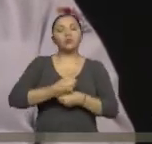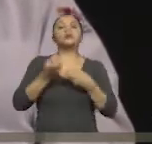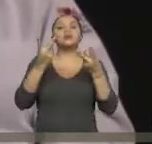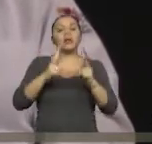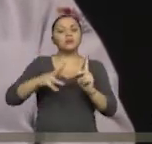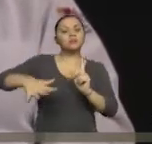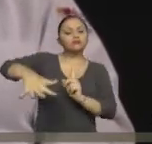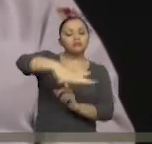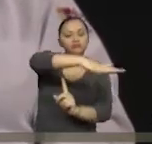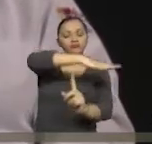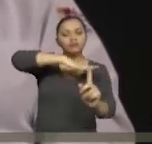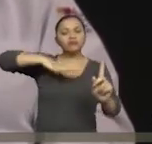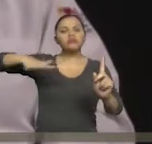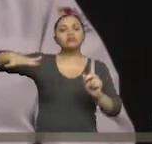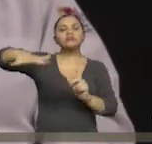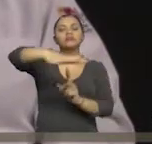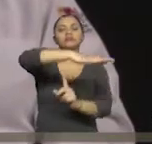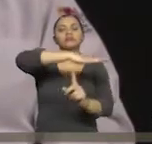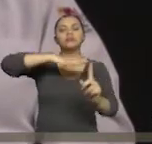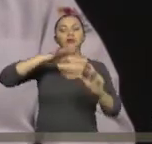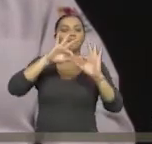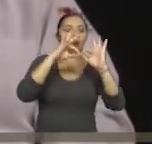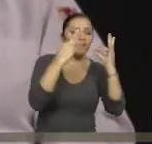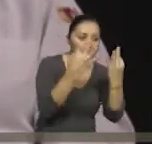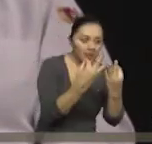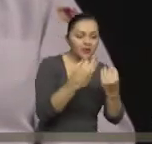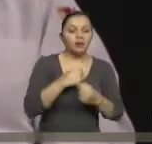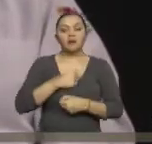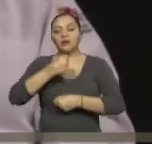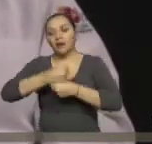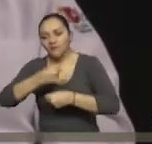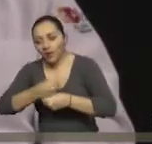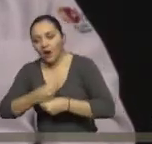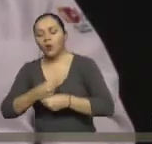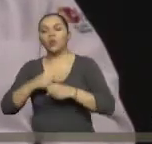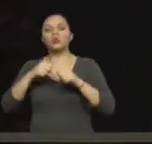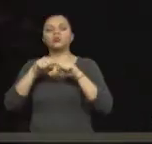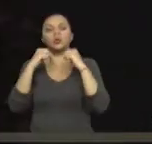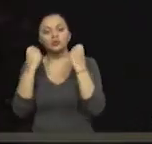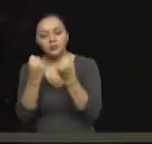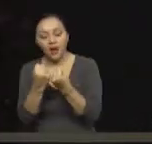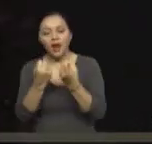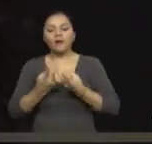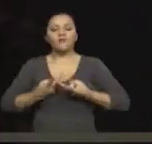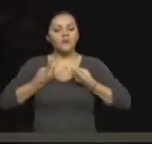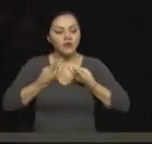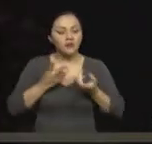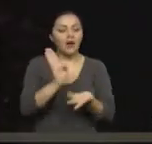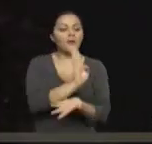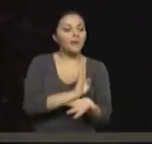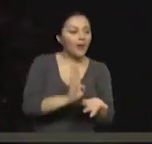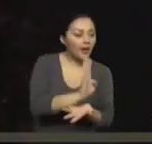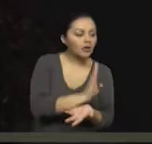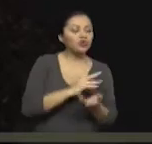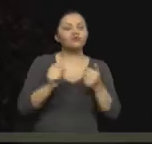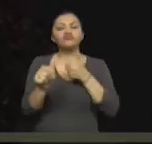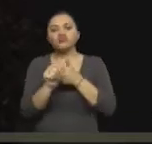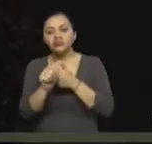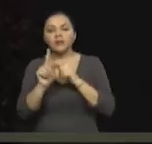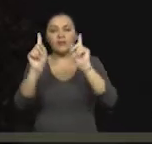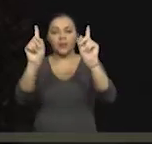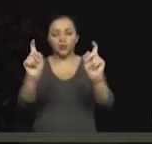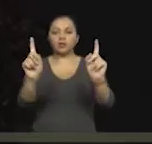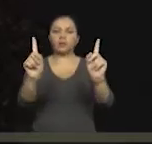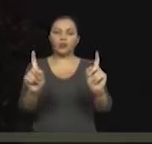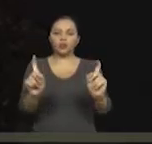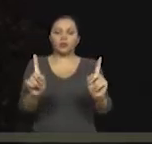que es algo sumamente fundamental, y que esta nos decide las condiciones en las cuales se desenvuelven las actividades de la vida diaria de